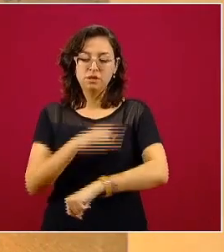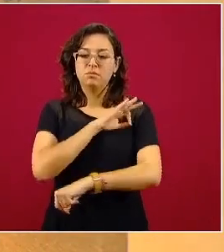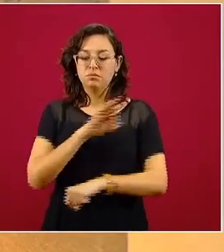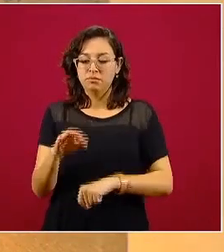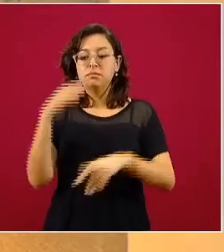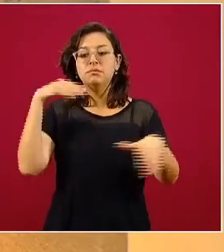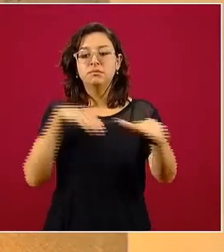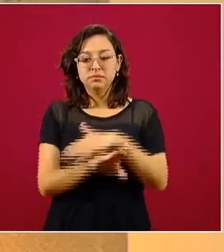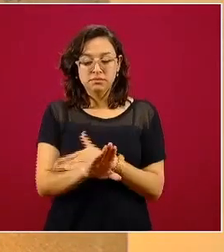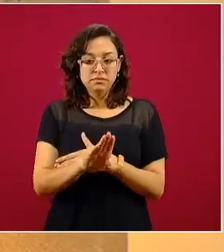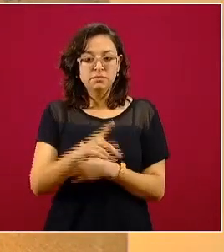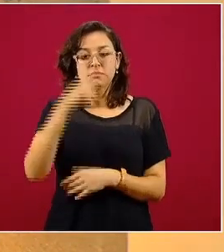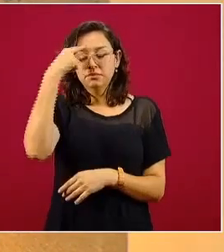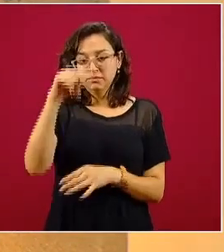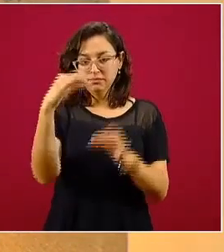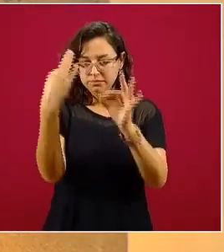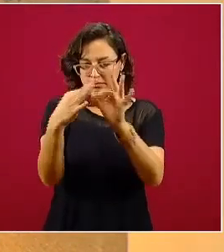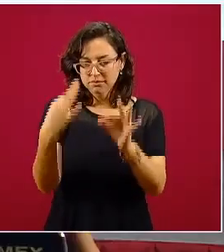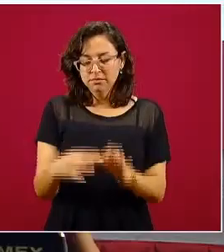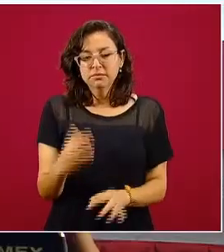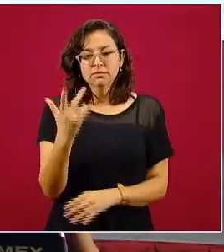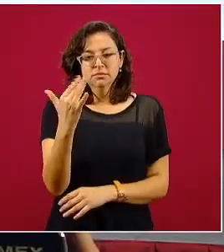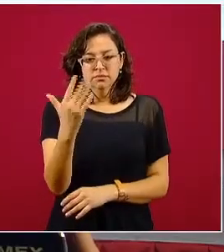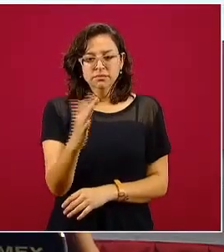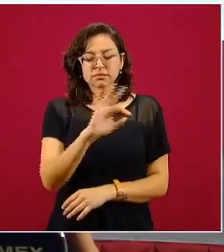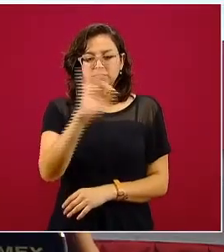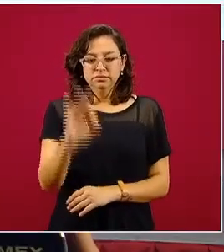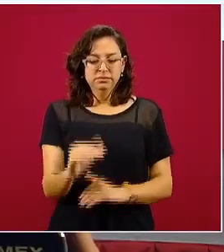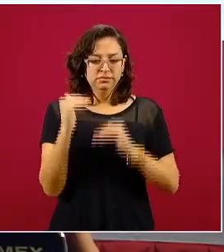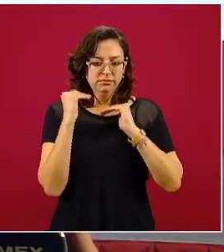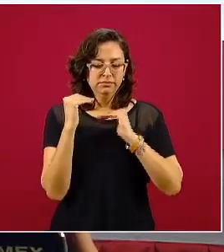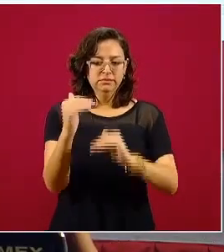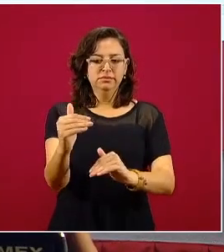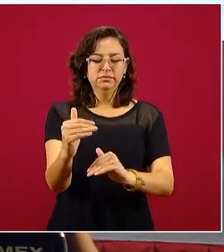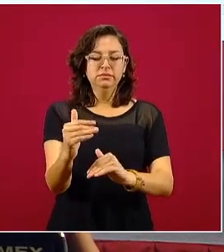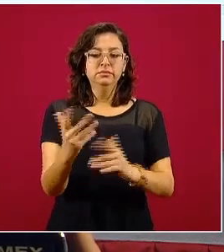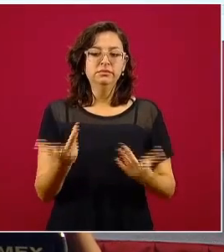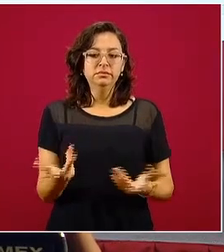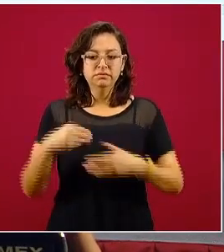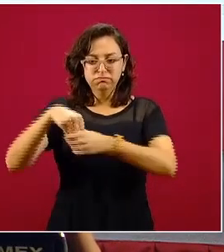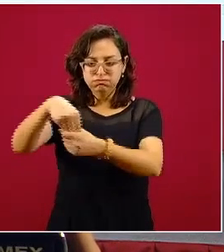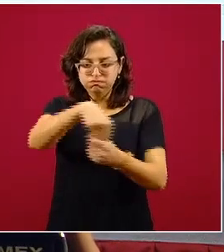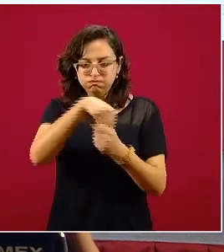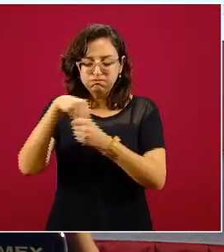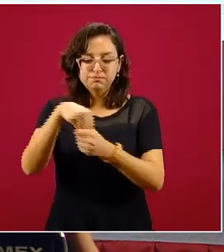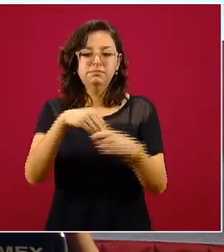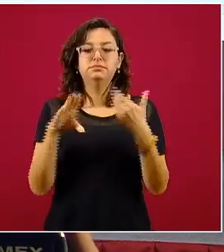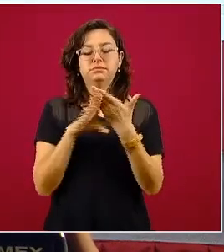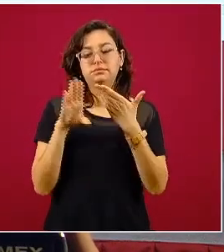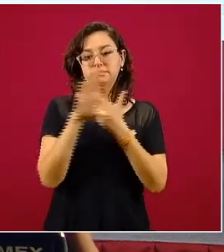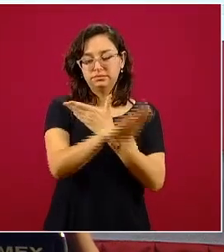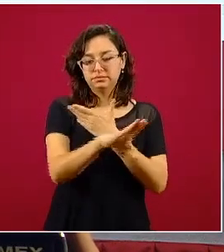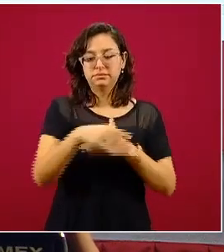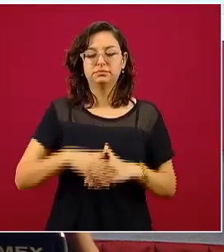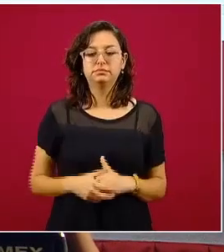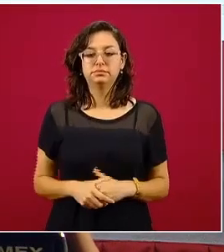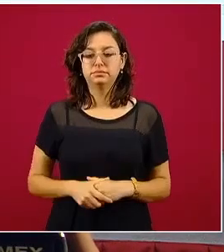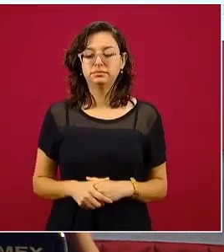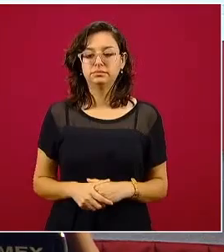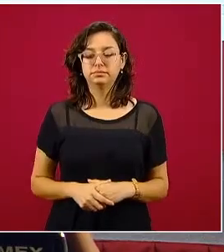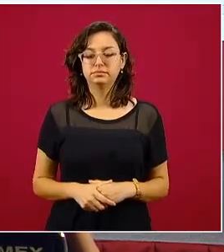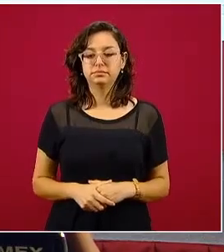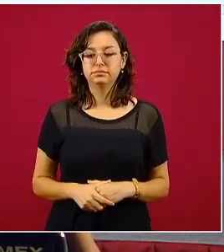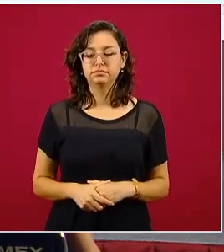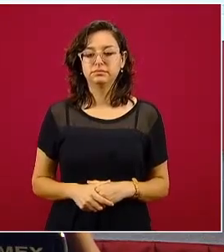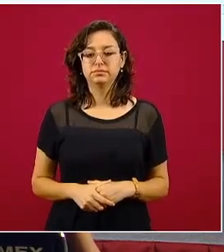para que entonces se pueda cumplir con este aforo del 50% y se eviten conglomeraciones al interior de estos